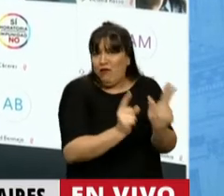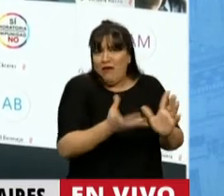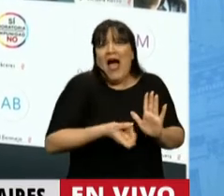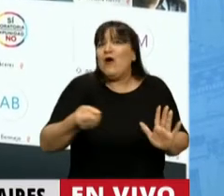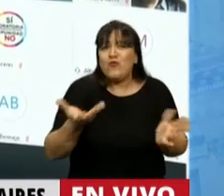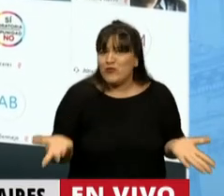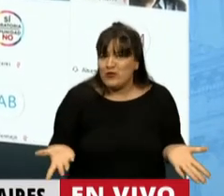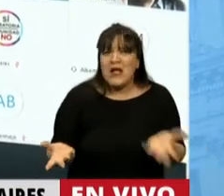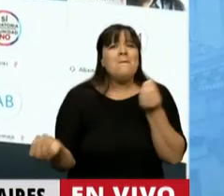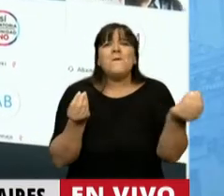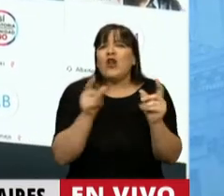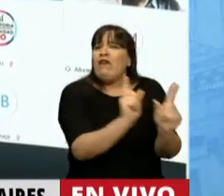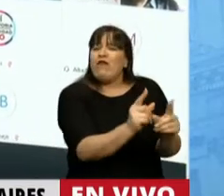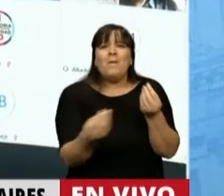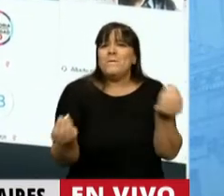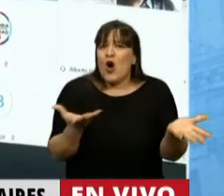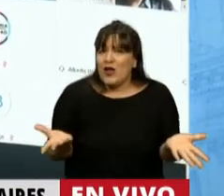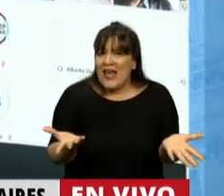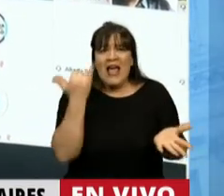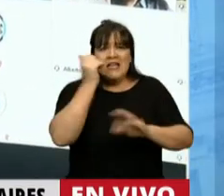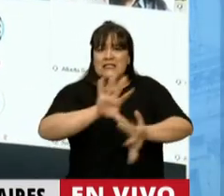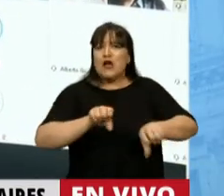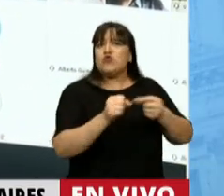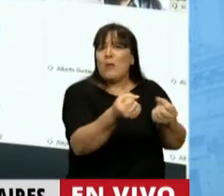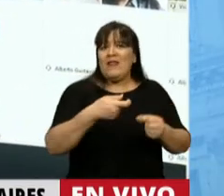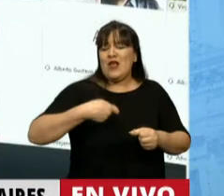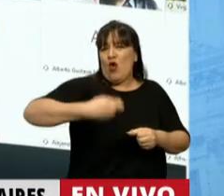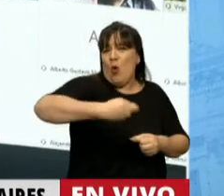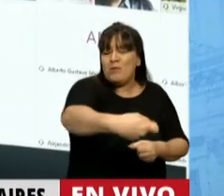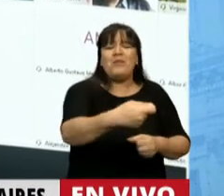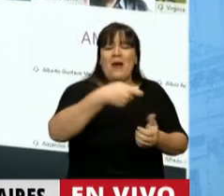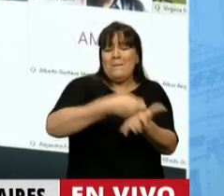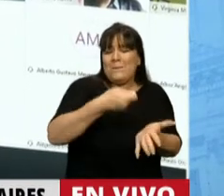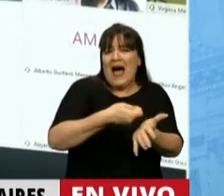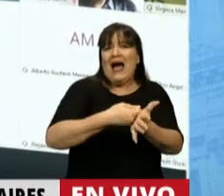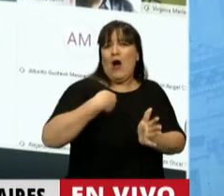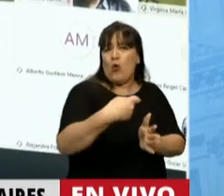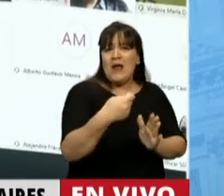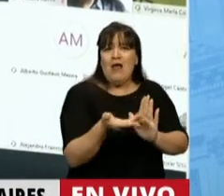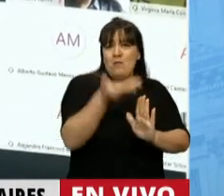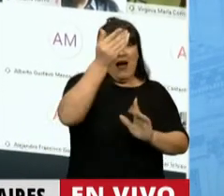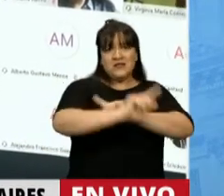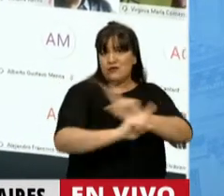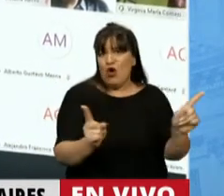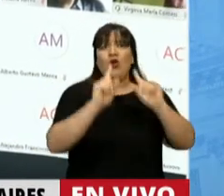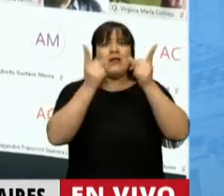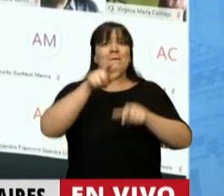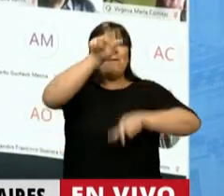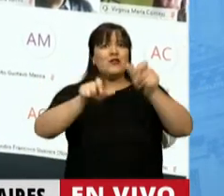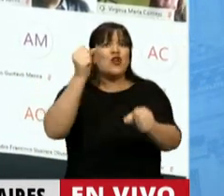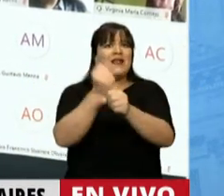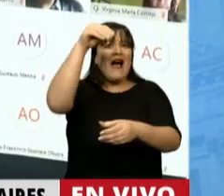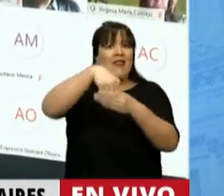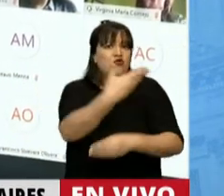¿Sabe por qué está presente? Porque se ha suspendido la movilidad jubilatoria, porque están congelados los salarios de los estatales,